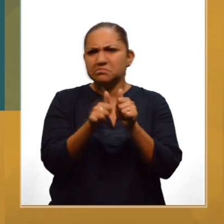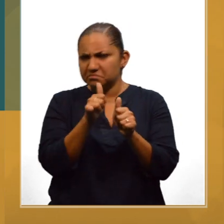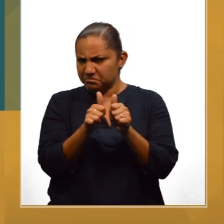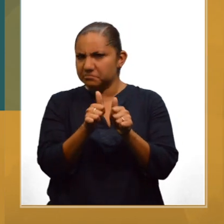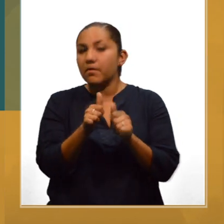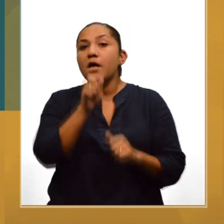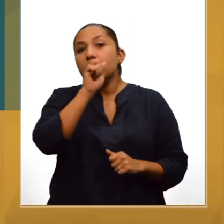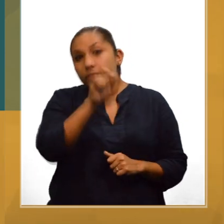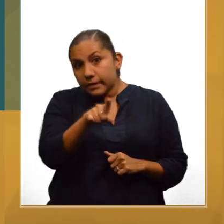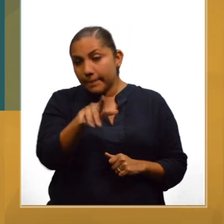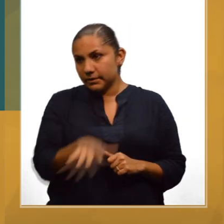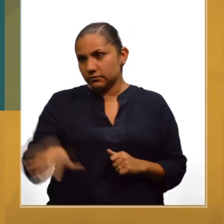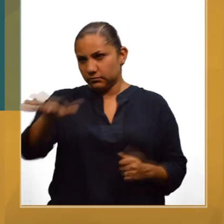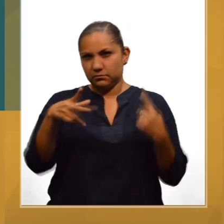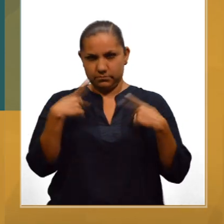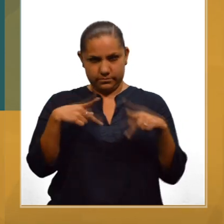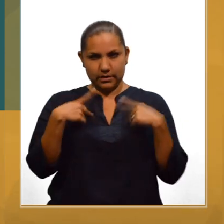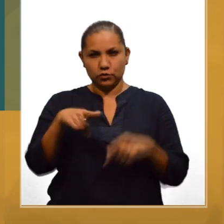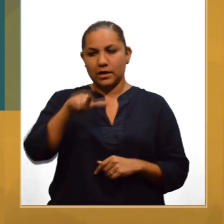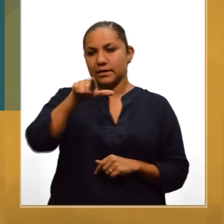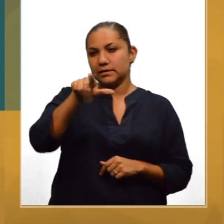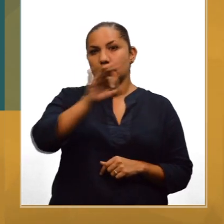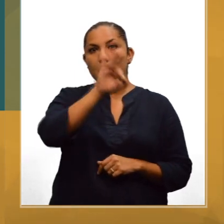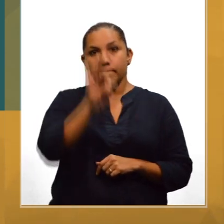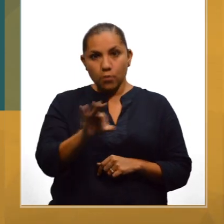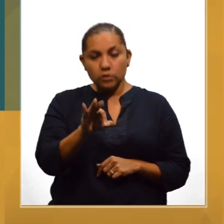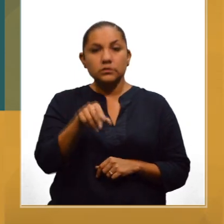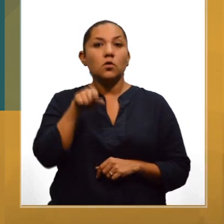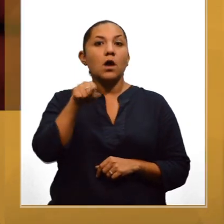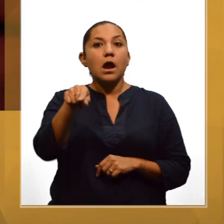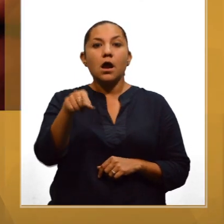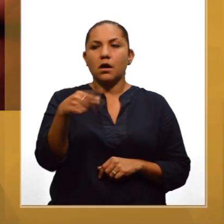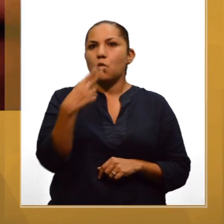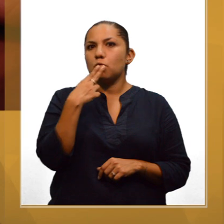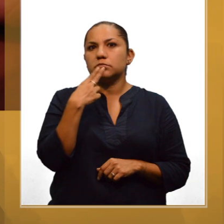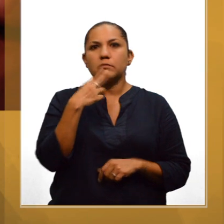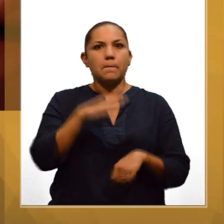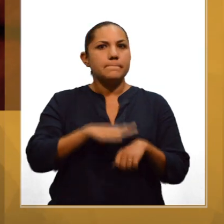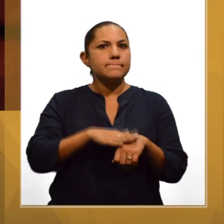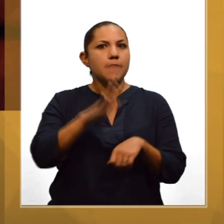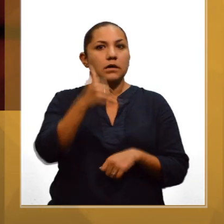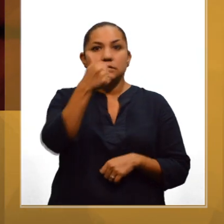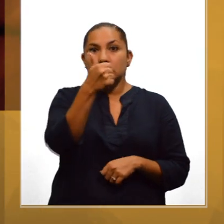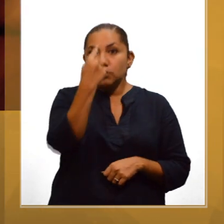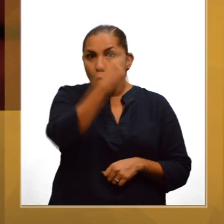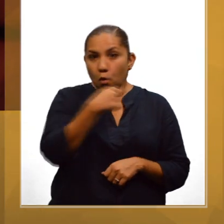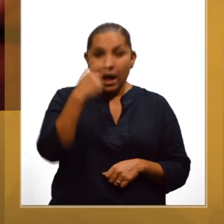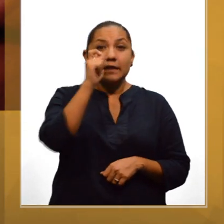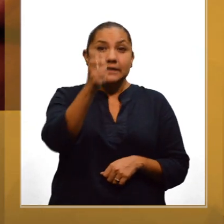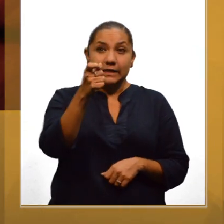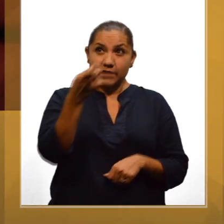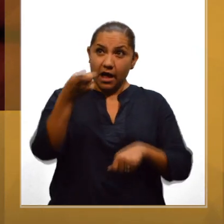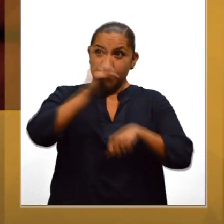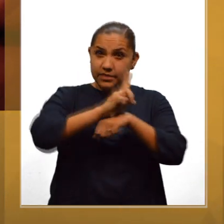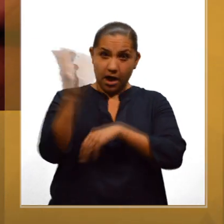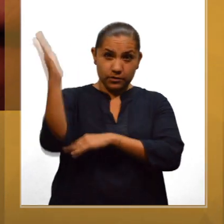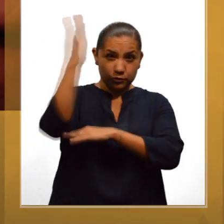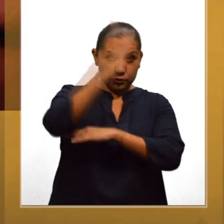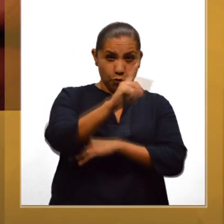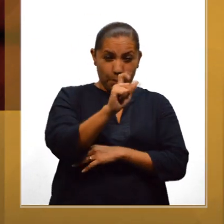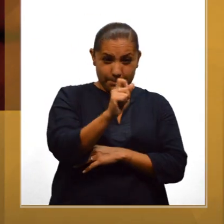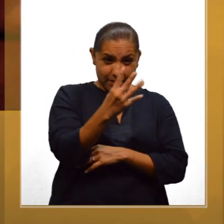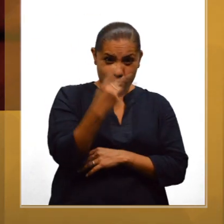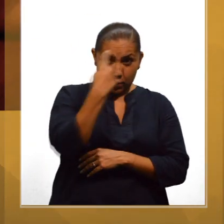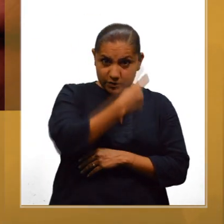% de usuarios que le destina más de 6 horas, que quiere decir casi una cuarta parte de su día destinado al uso